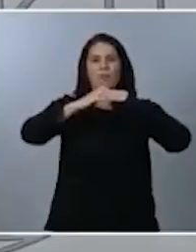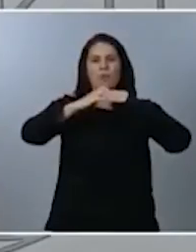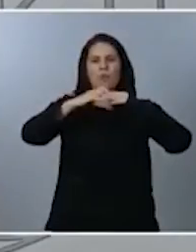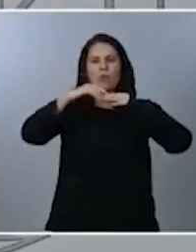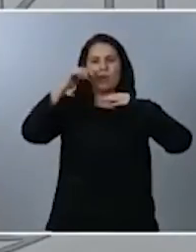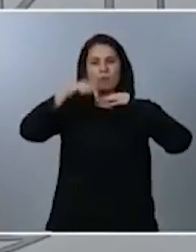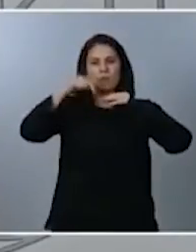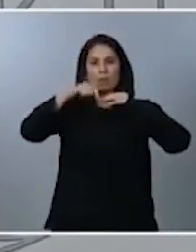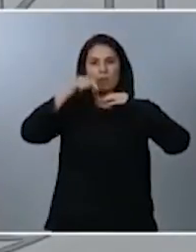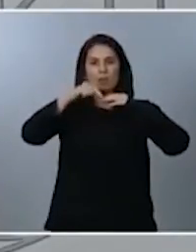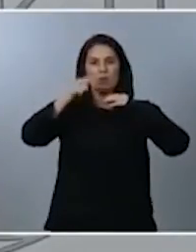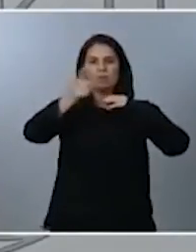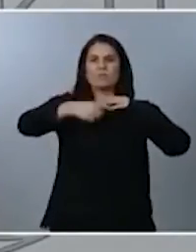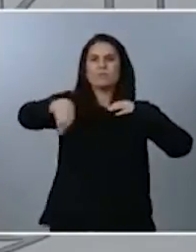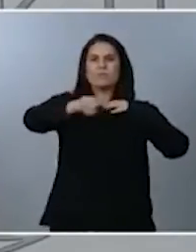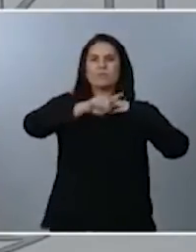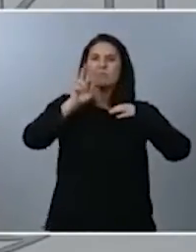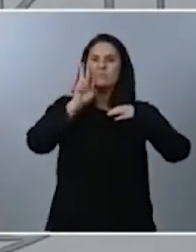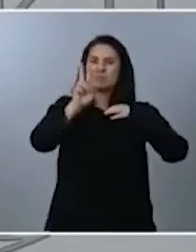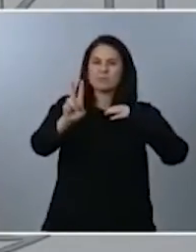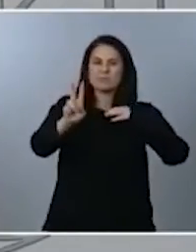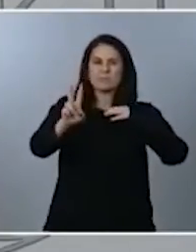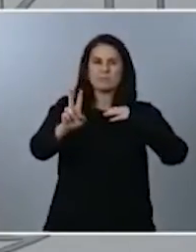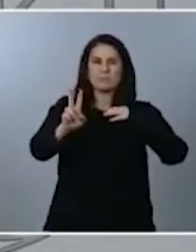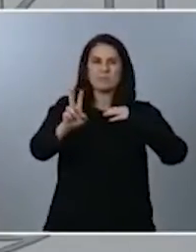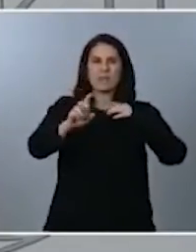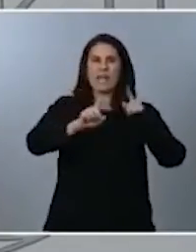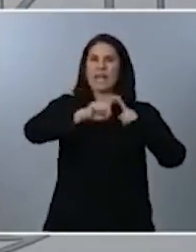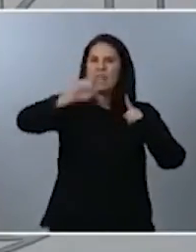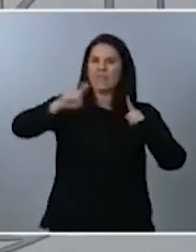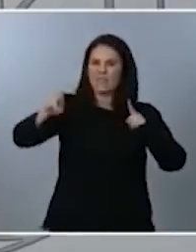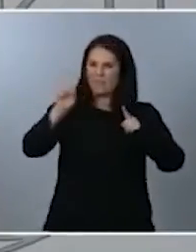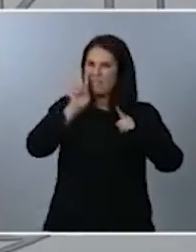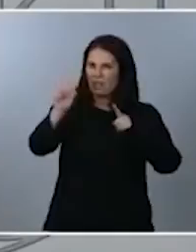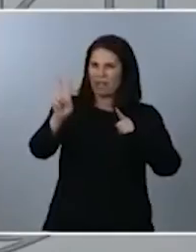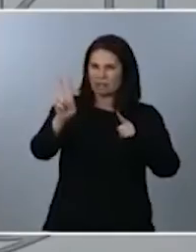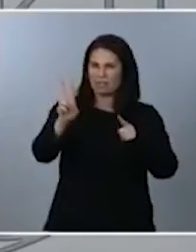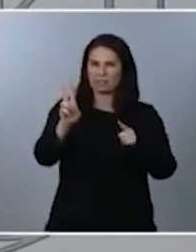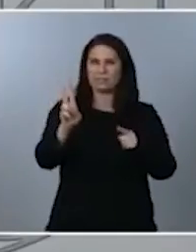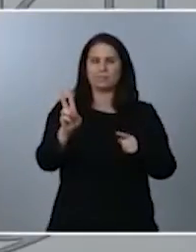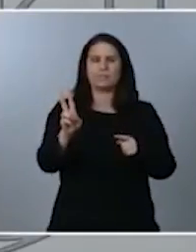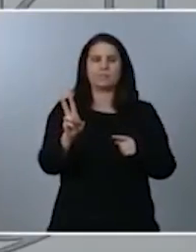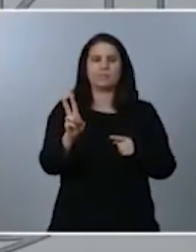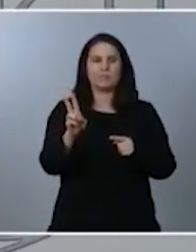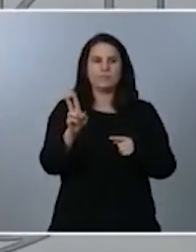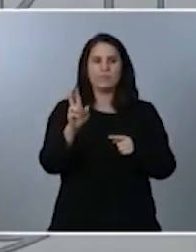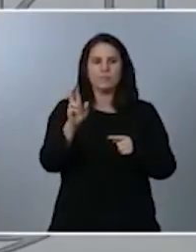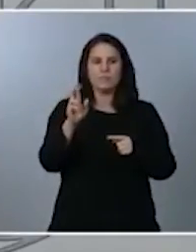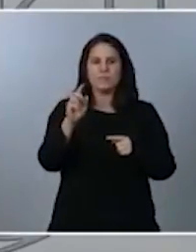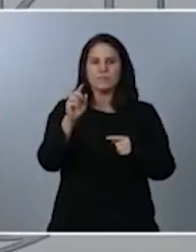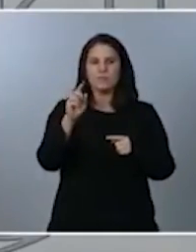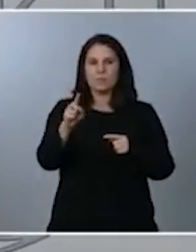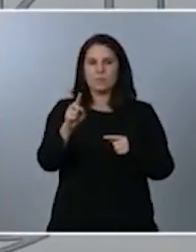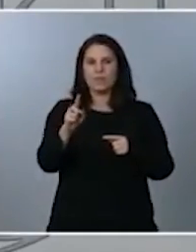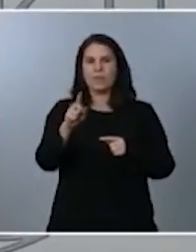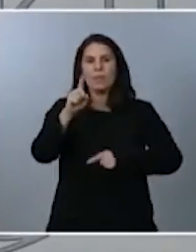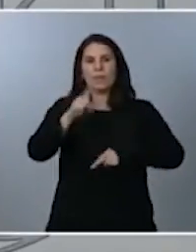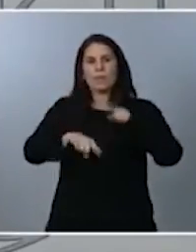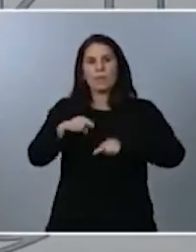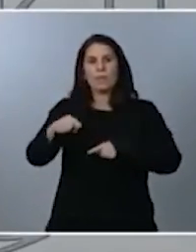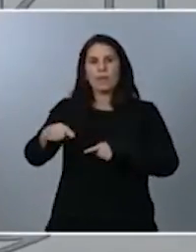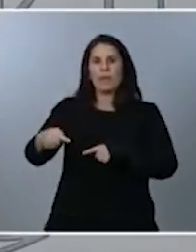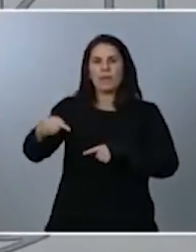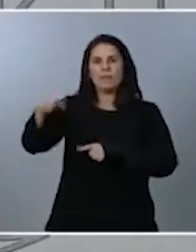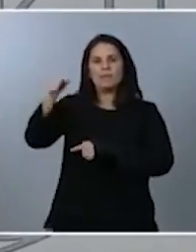ustedes en una de las gráficas que hemos situado, responden esos pesos a los requerimientos de Europa. Europa